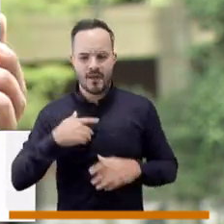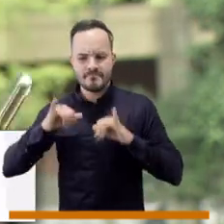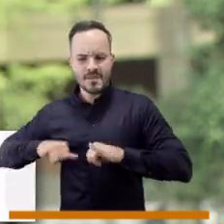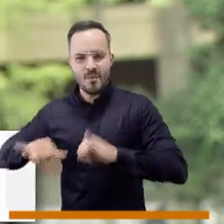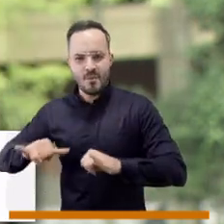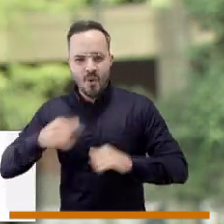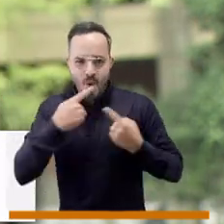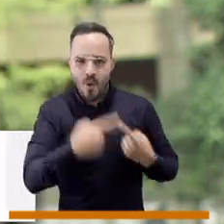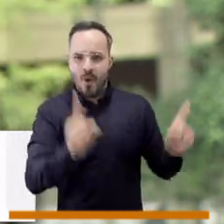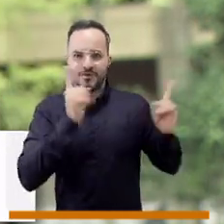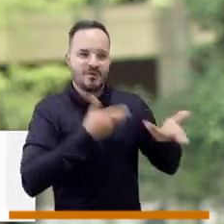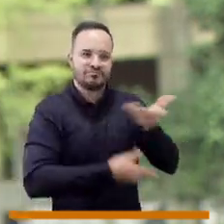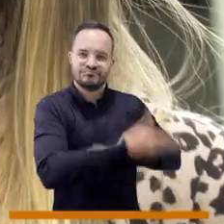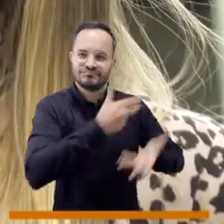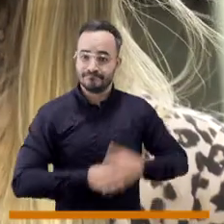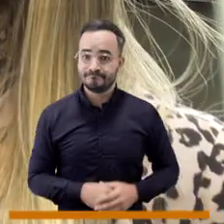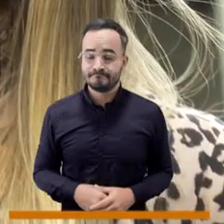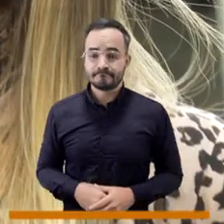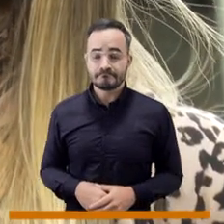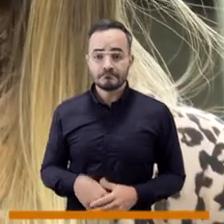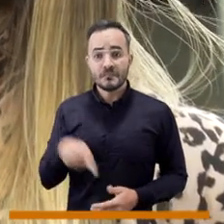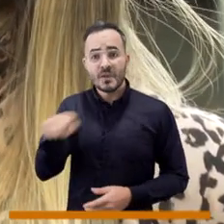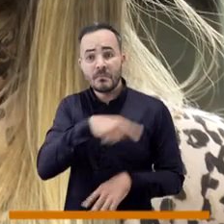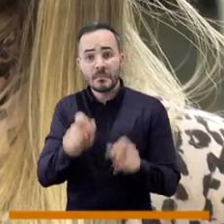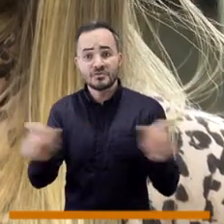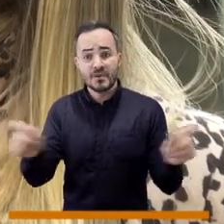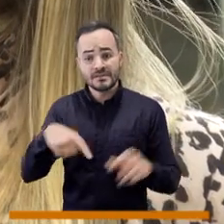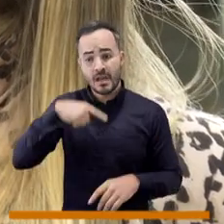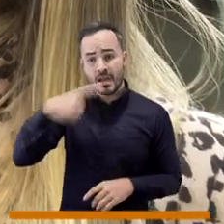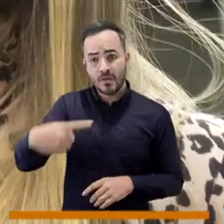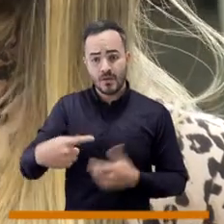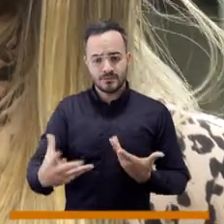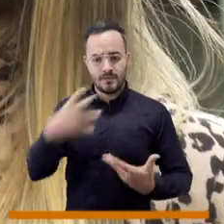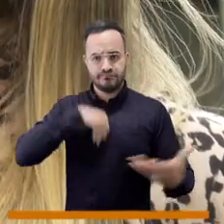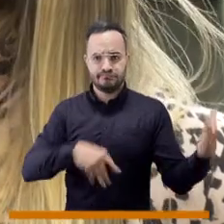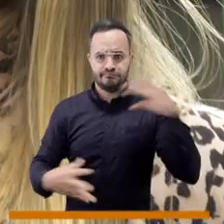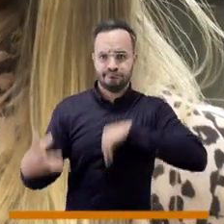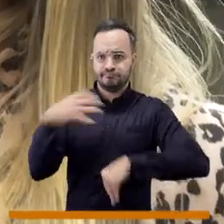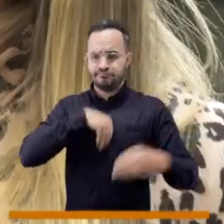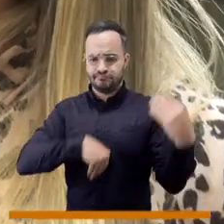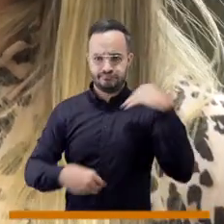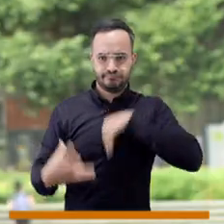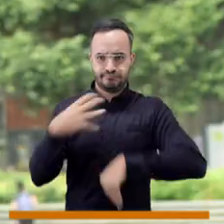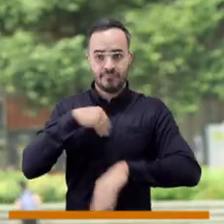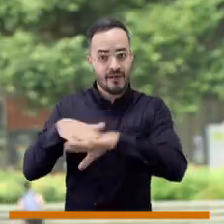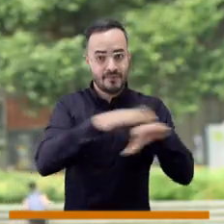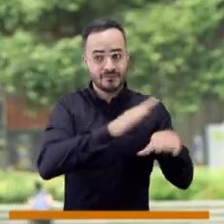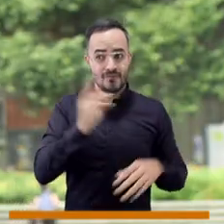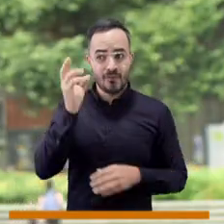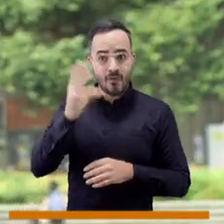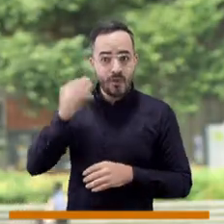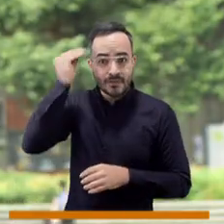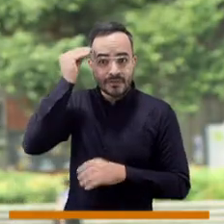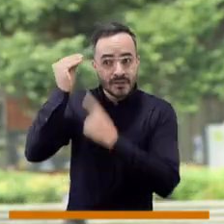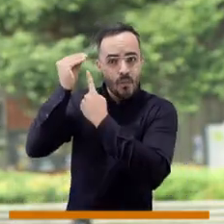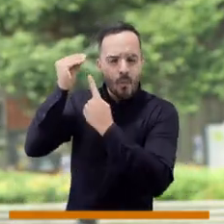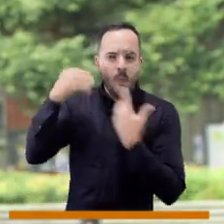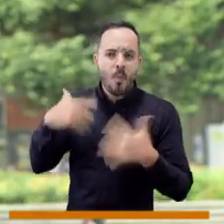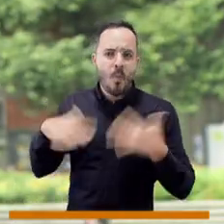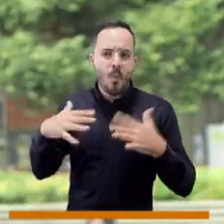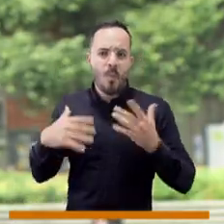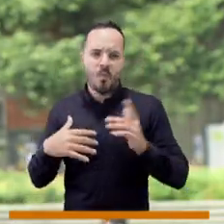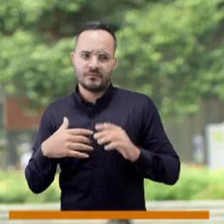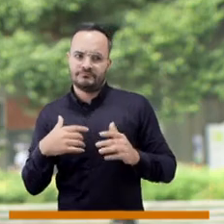global que esté en interacción con otras lenguas y culturas diferentes a la nuestra. Las personas que manejan diferentes